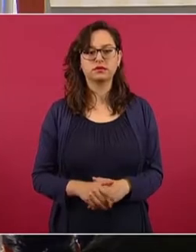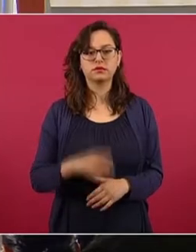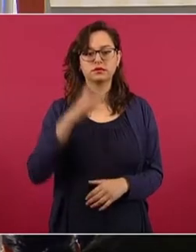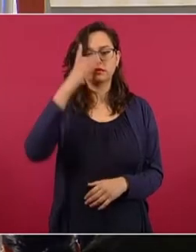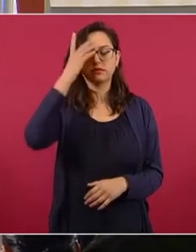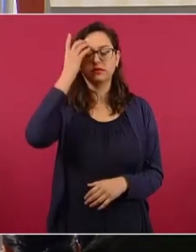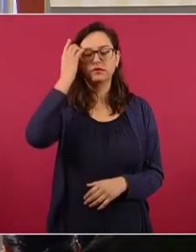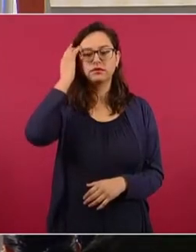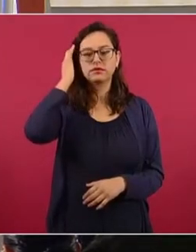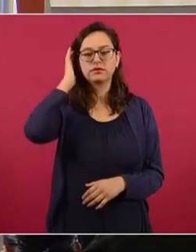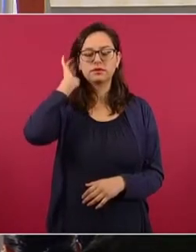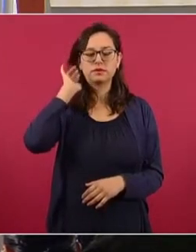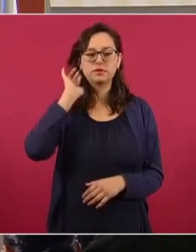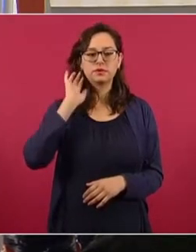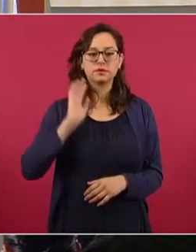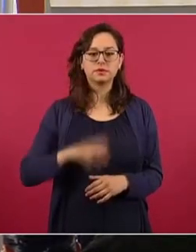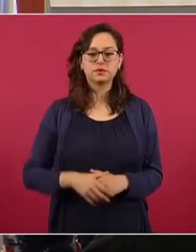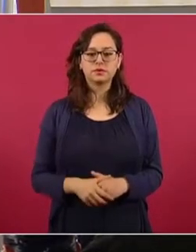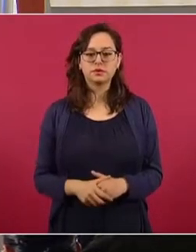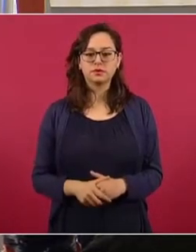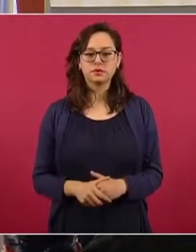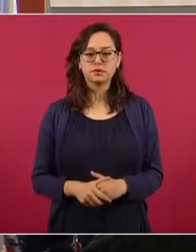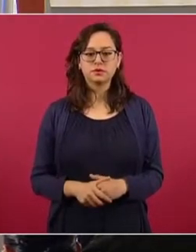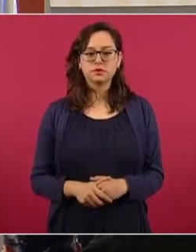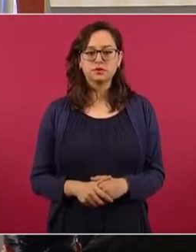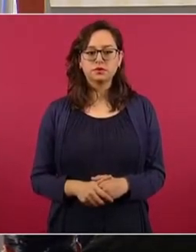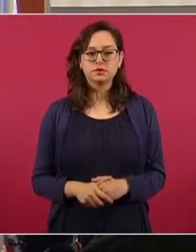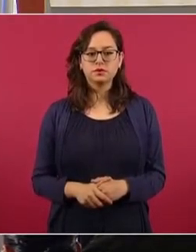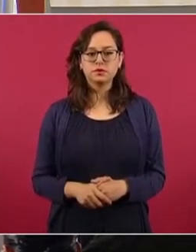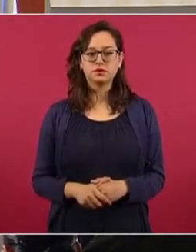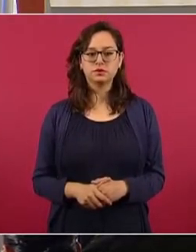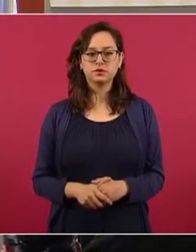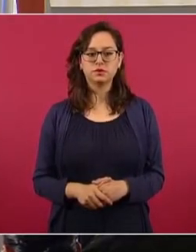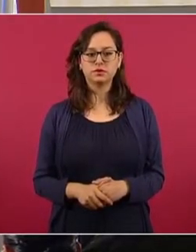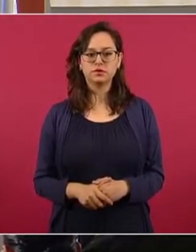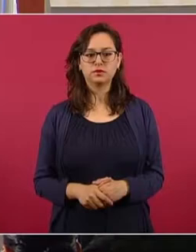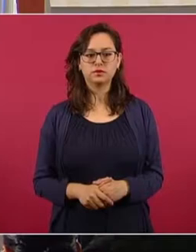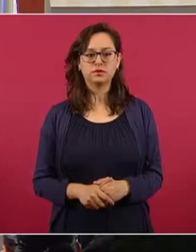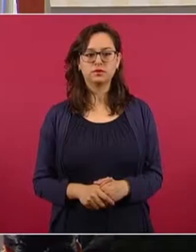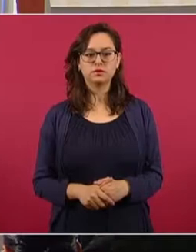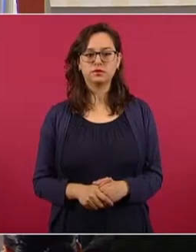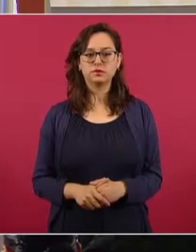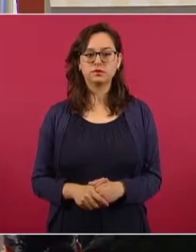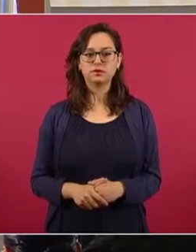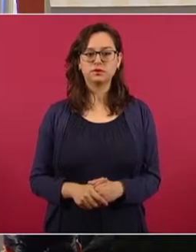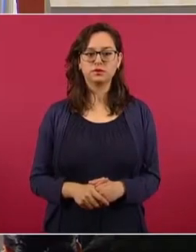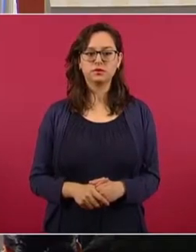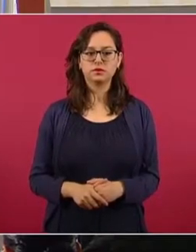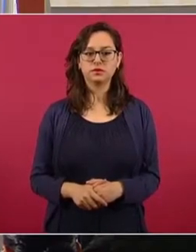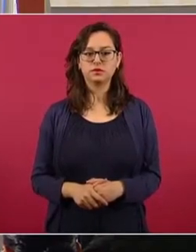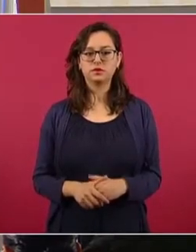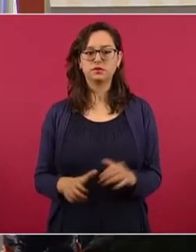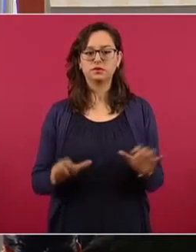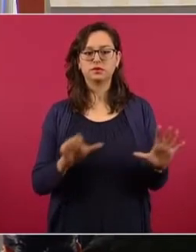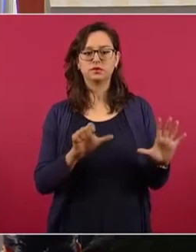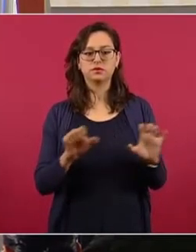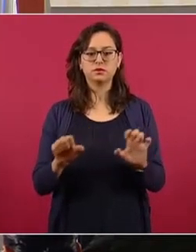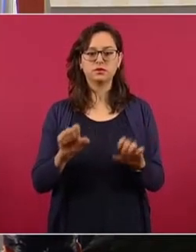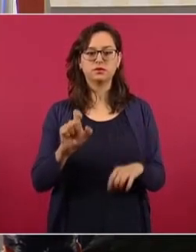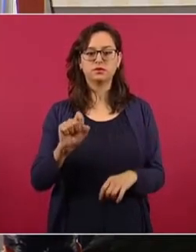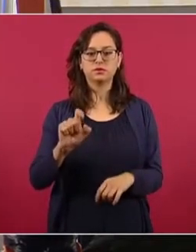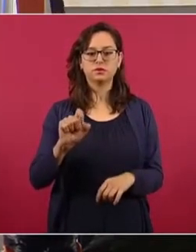628 mil